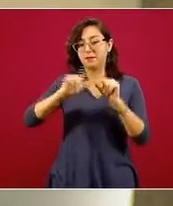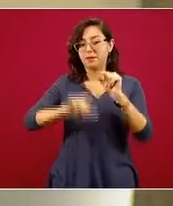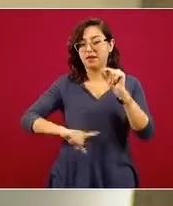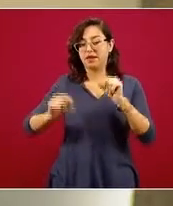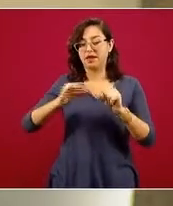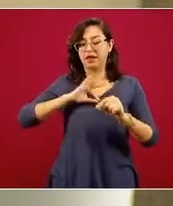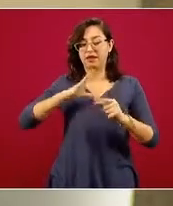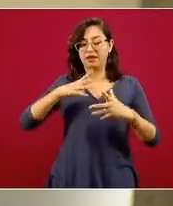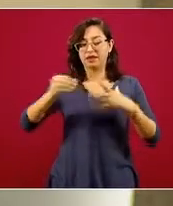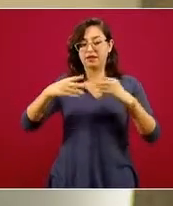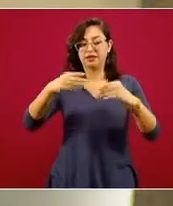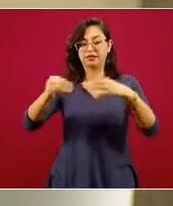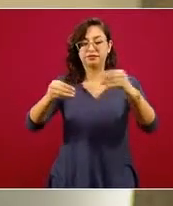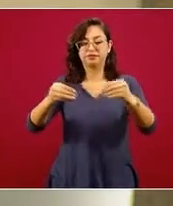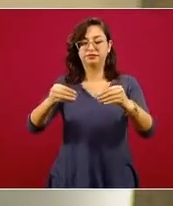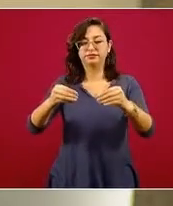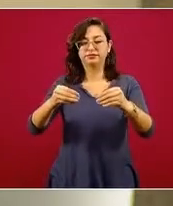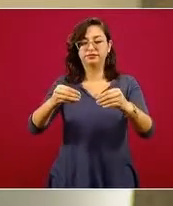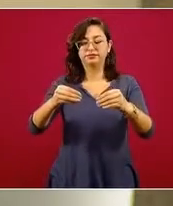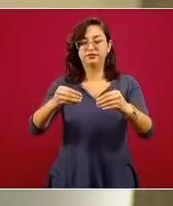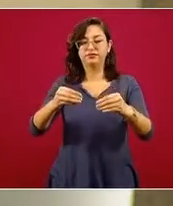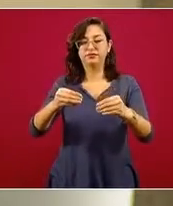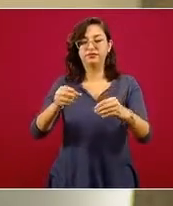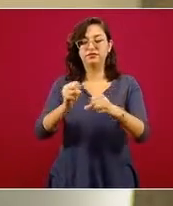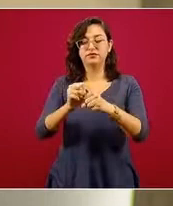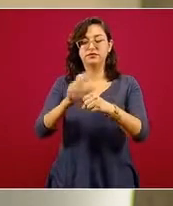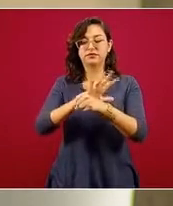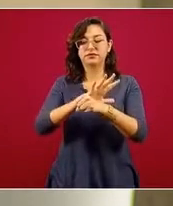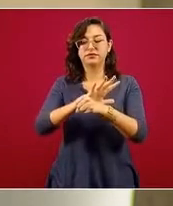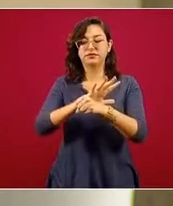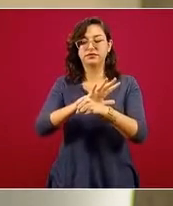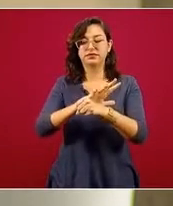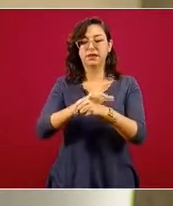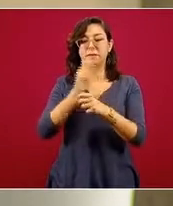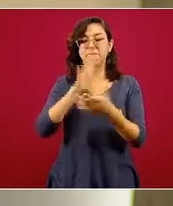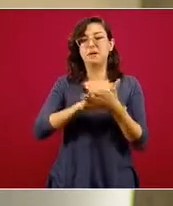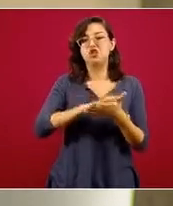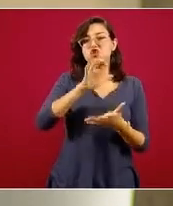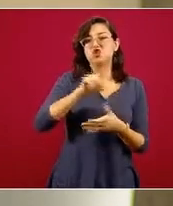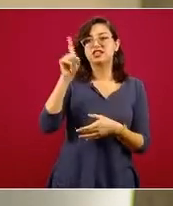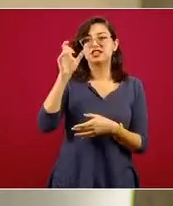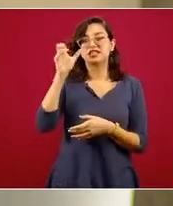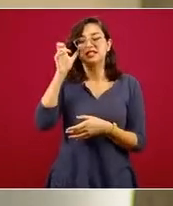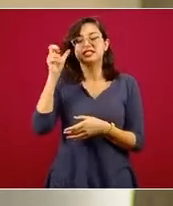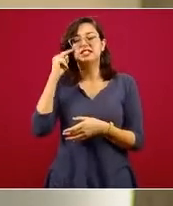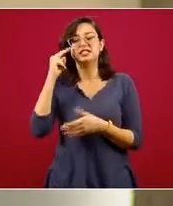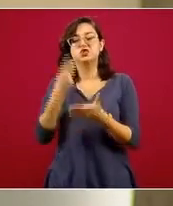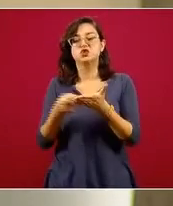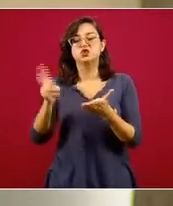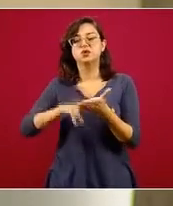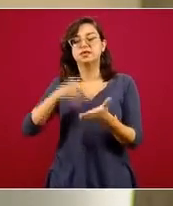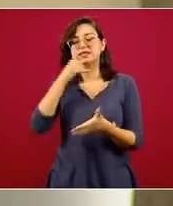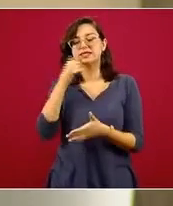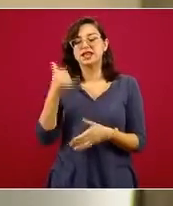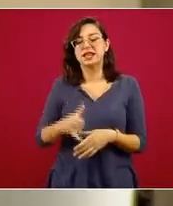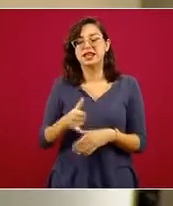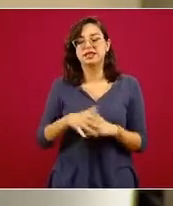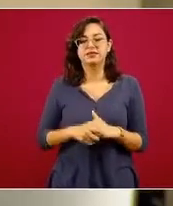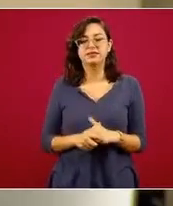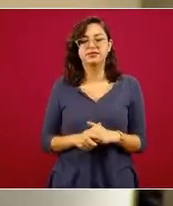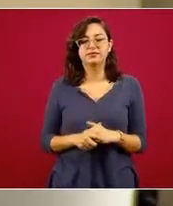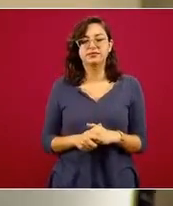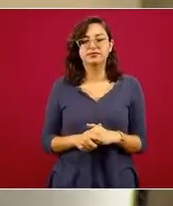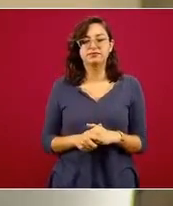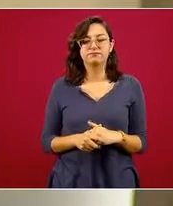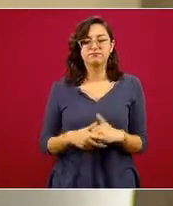por el coronavirus es mayor que China y es el doble que en Italia. Entonces,